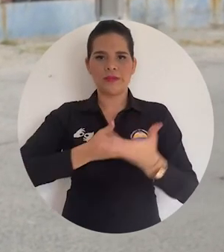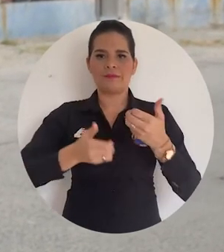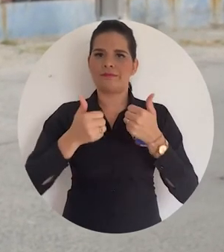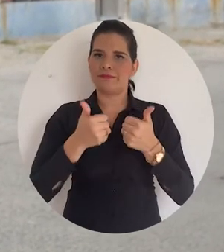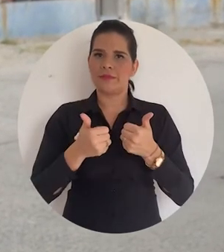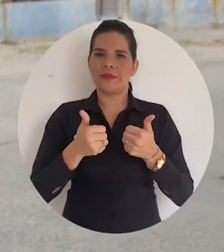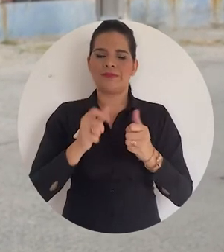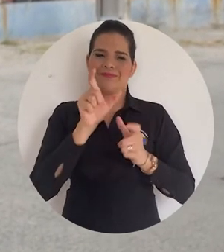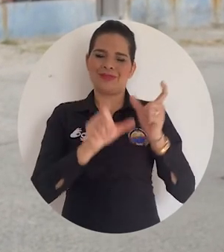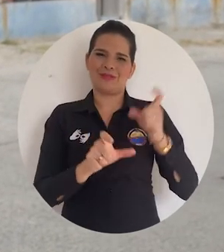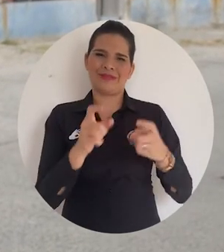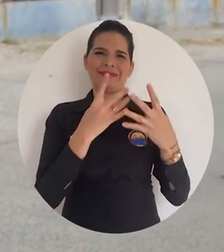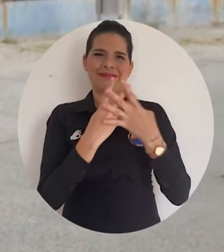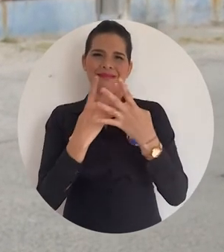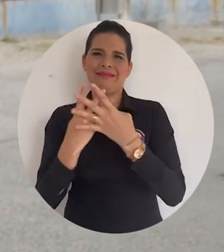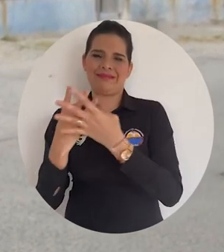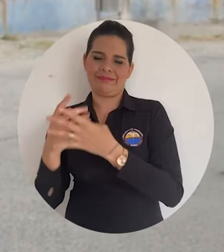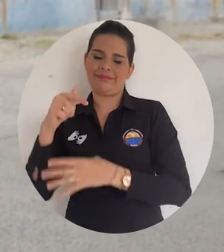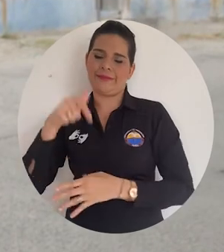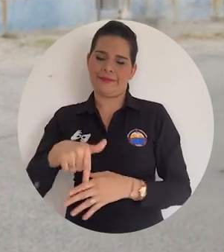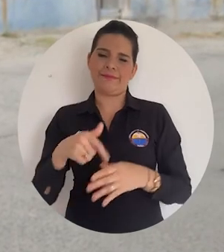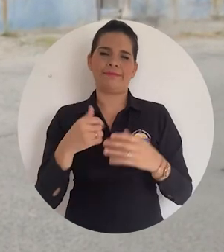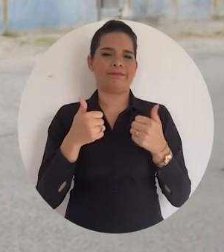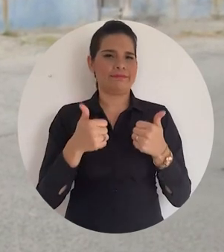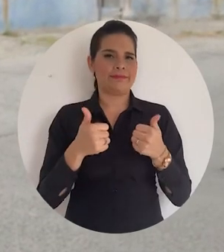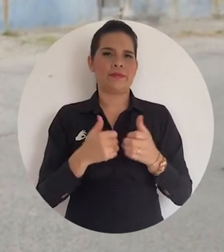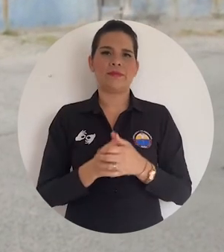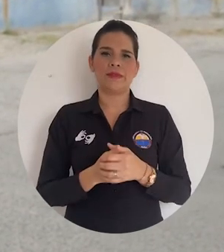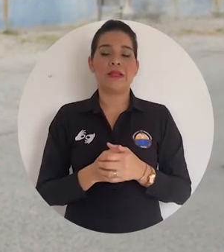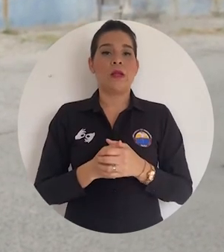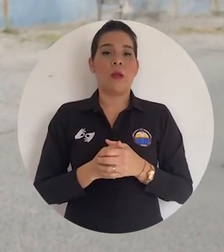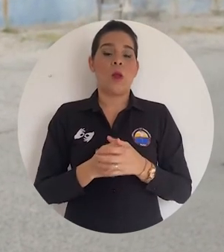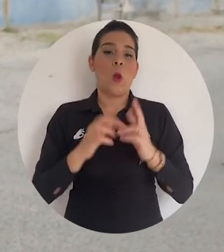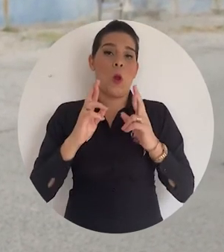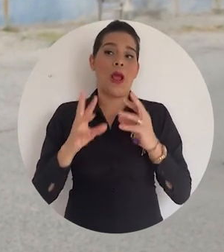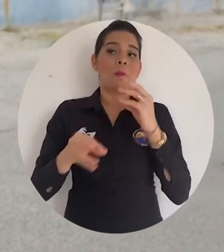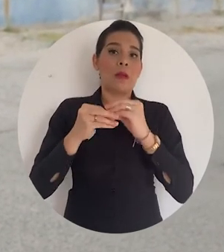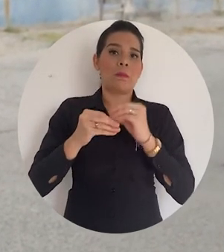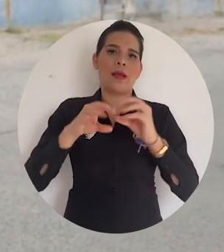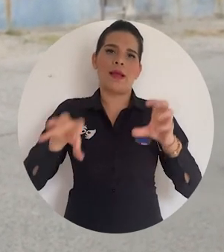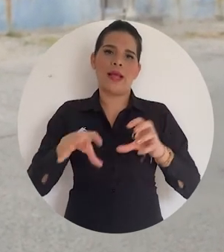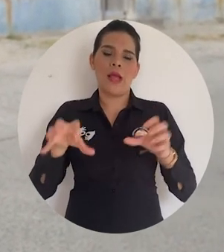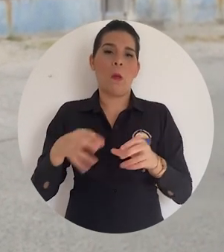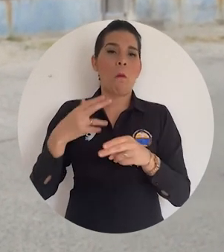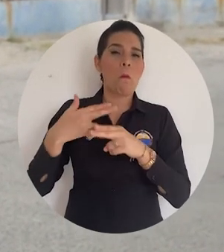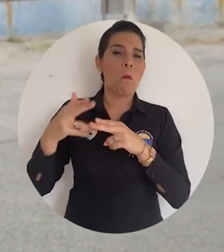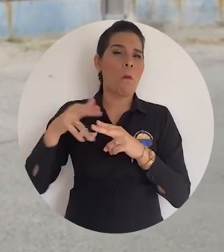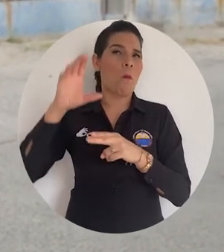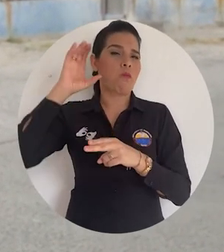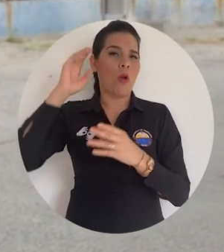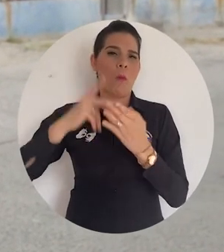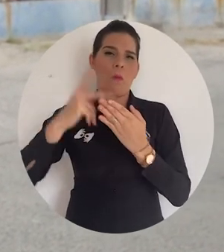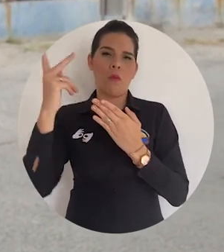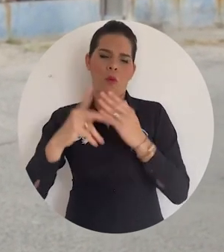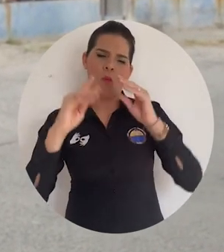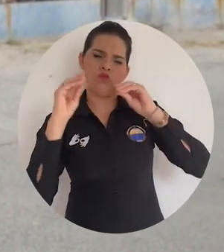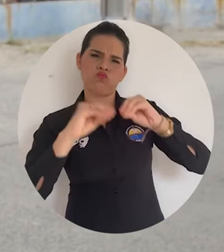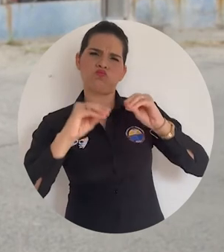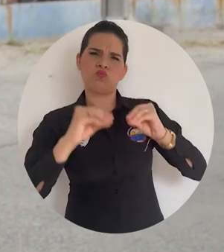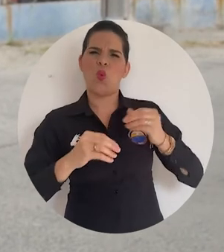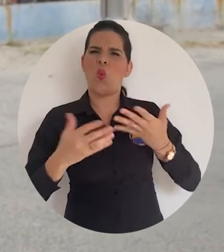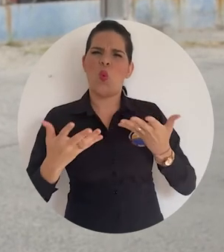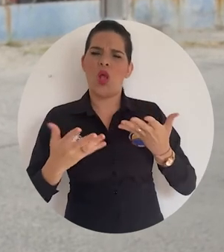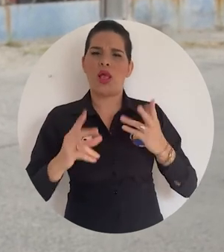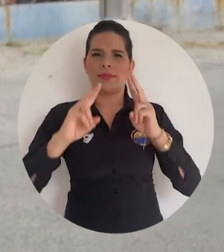población privada de la libertad del establecimiento penitencial. Se vienen muchas más actividades, está proyectado iniciar el proceso de formación